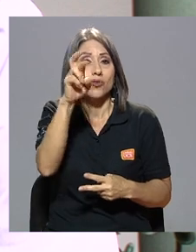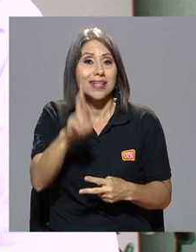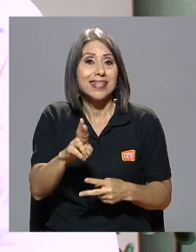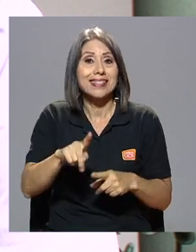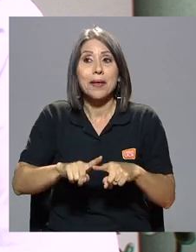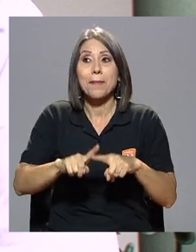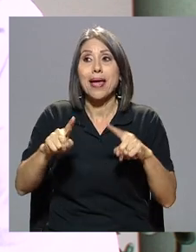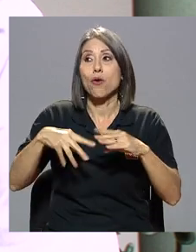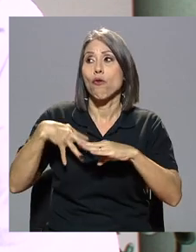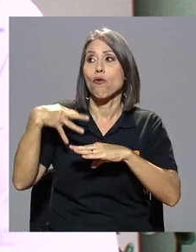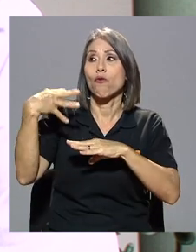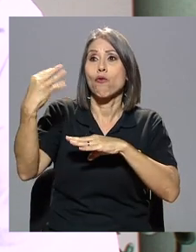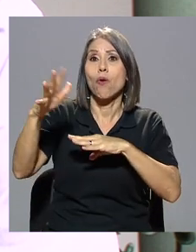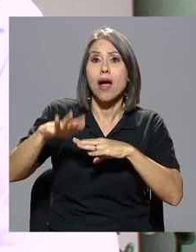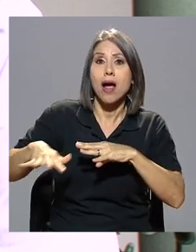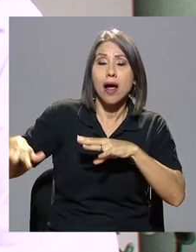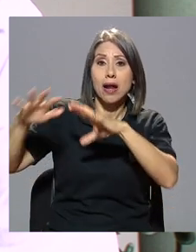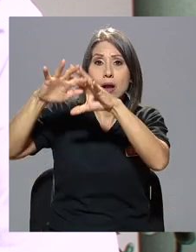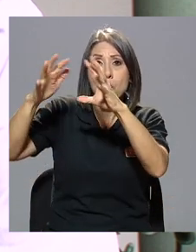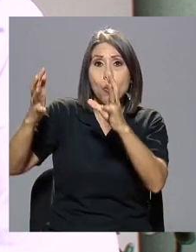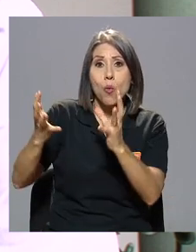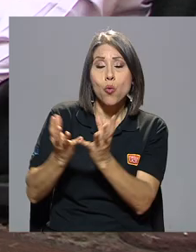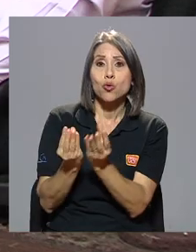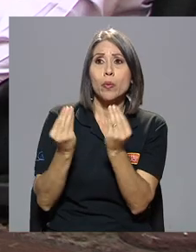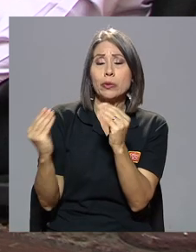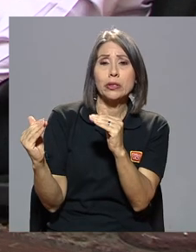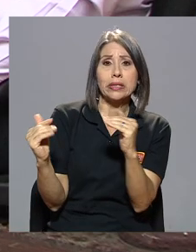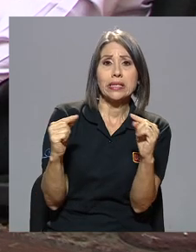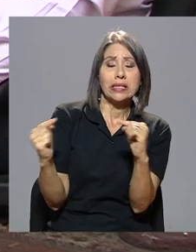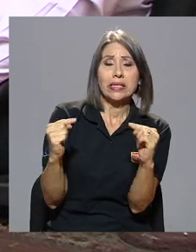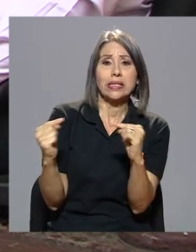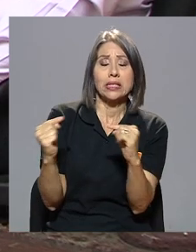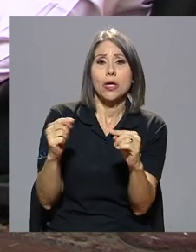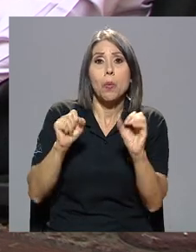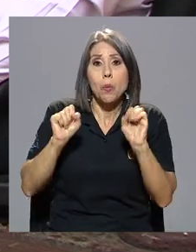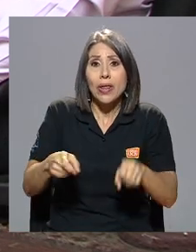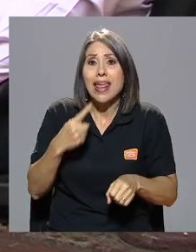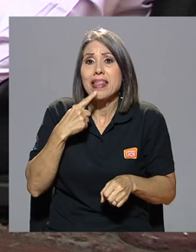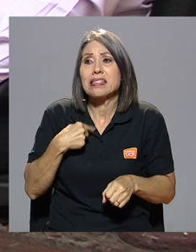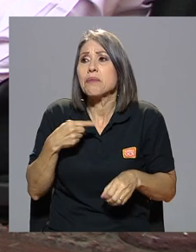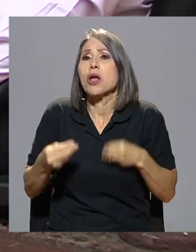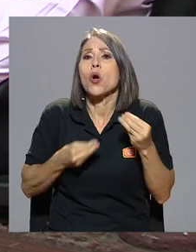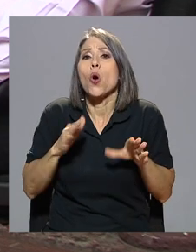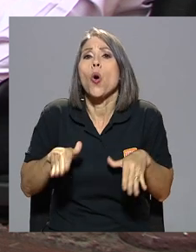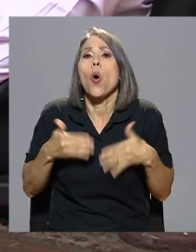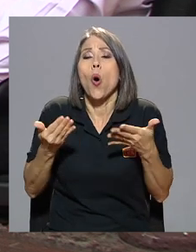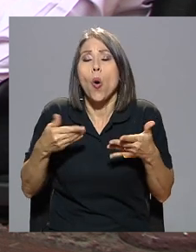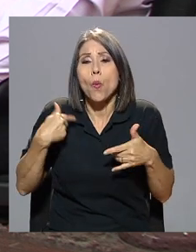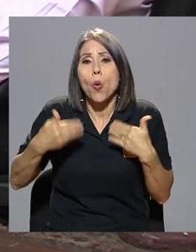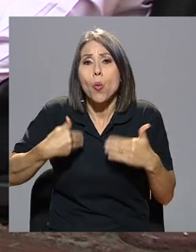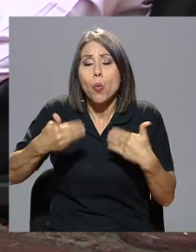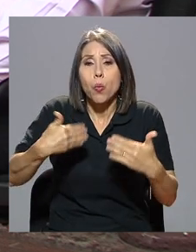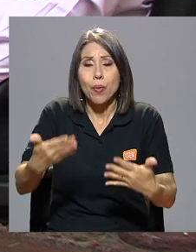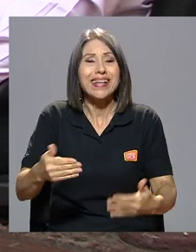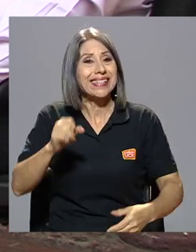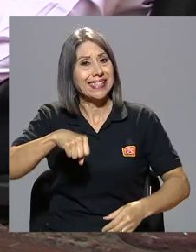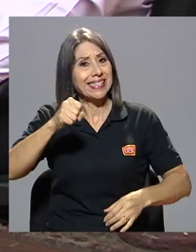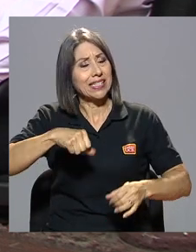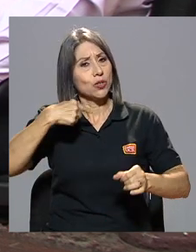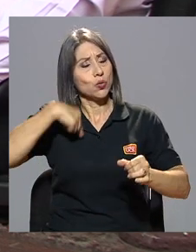momento estaba conflictuado. ¿Me puede describir cómo se vivía el día a día de ese otro